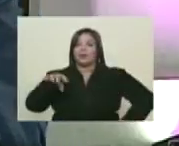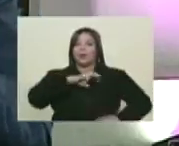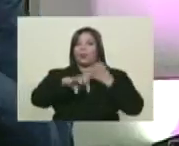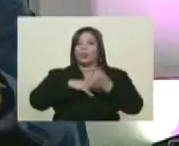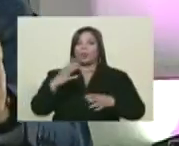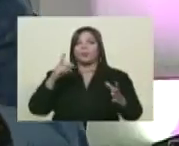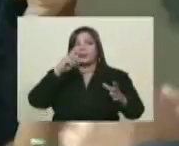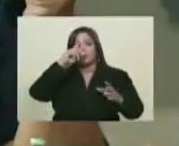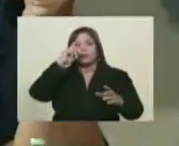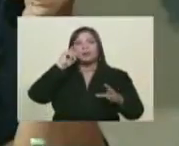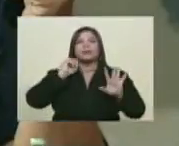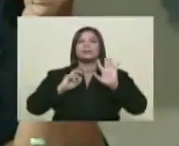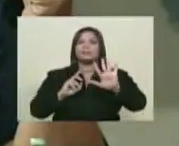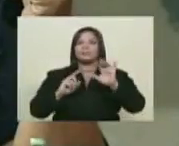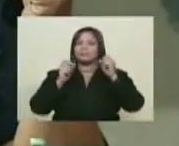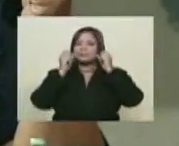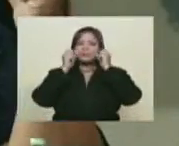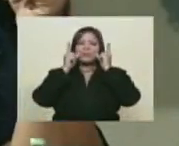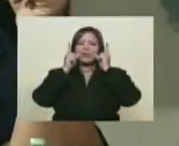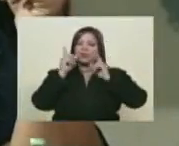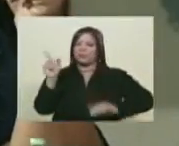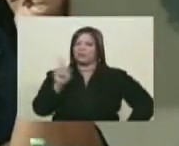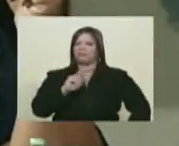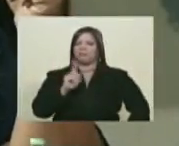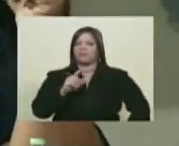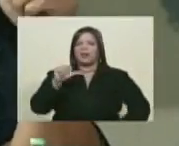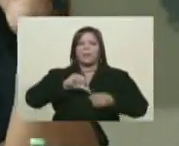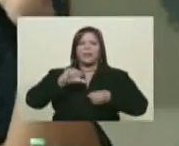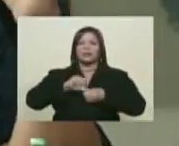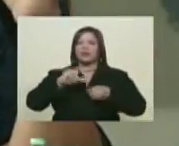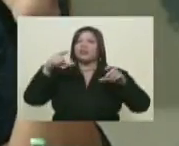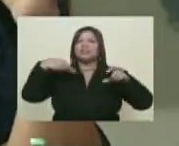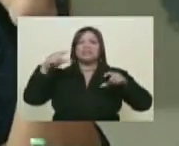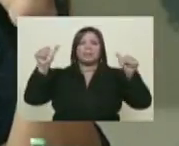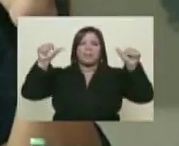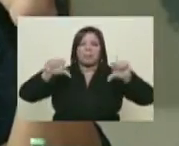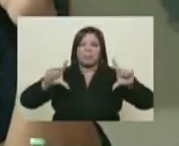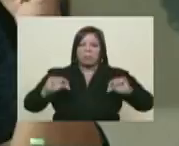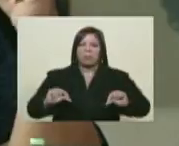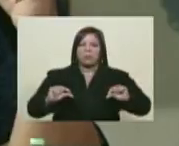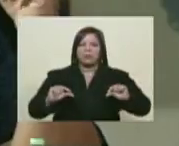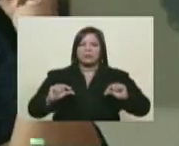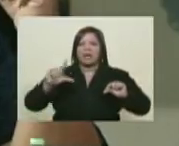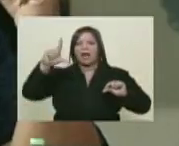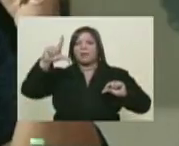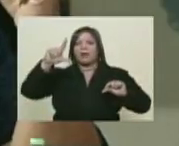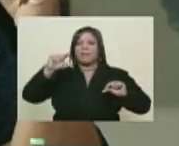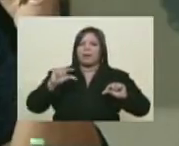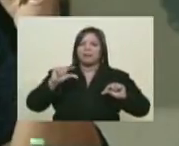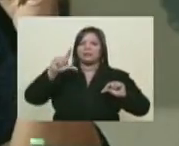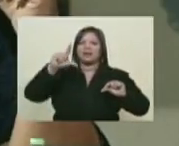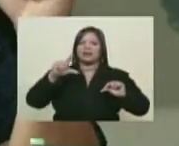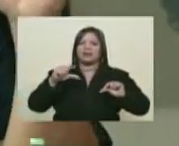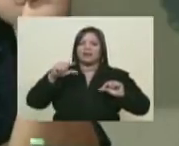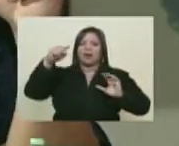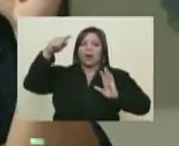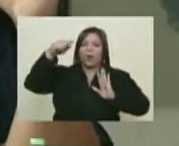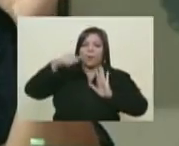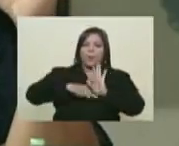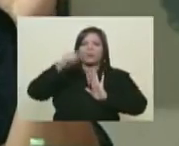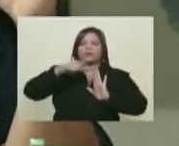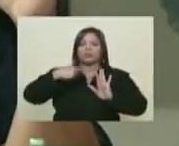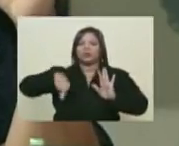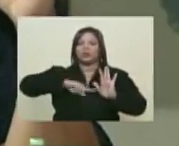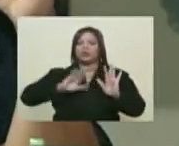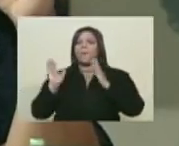venezolanas. Eso no debe sorprendernos, Ernesto, eso no debe sorprendernos. El petróleo siempre ha caído y también ha tenido su salsa, y ha tenido el efecto rebote. Y nosotros